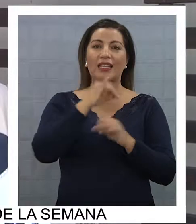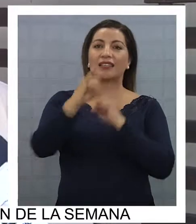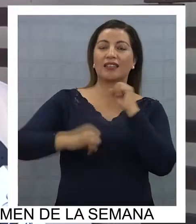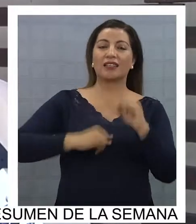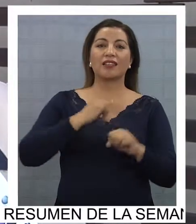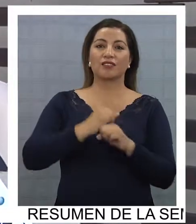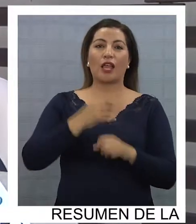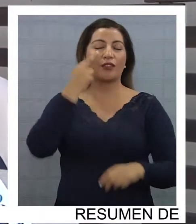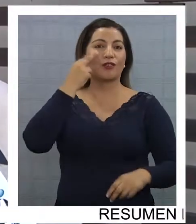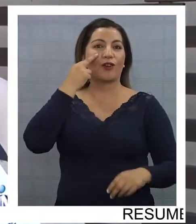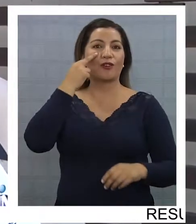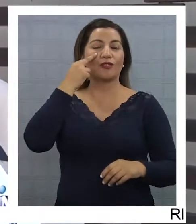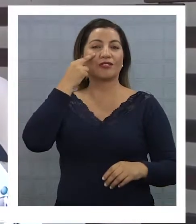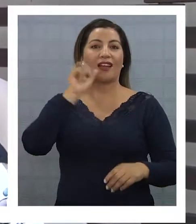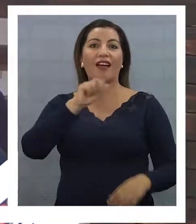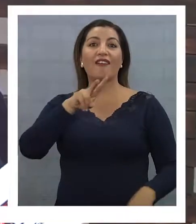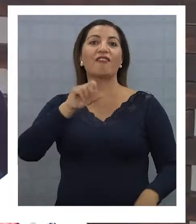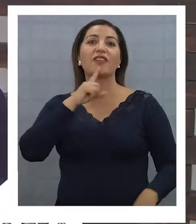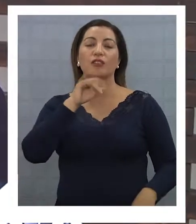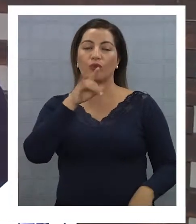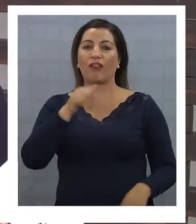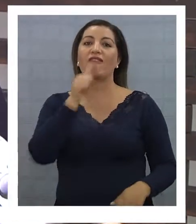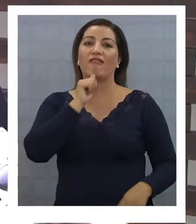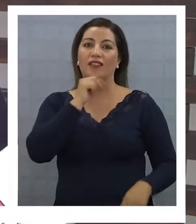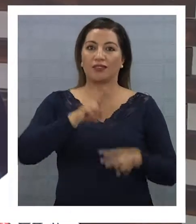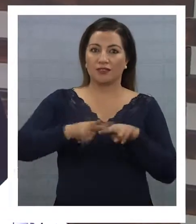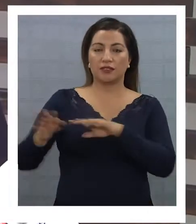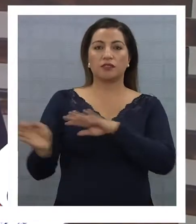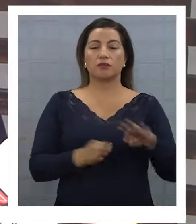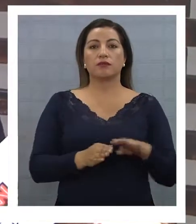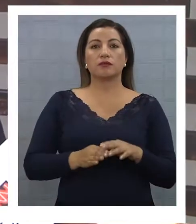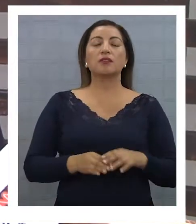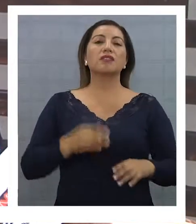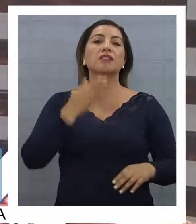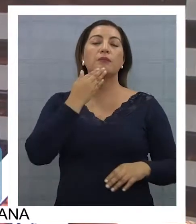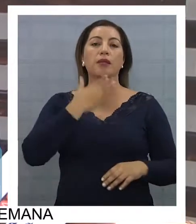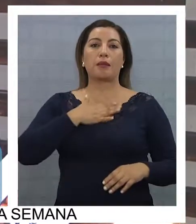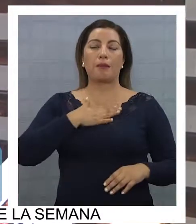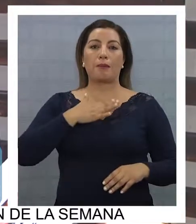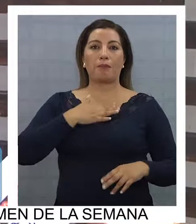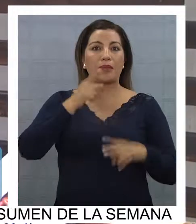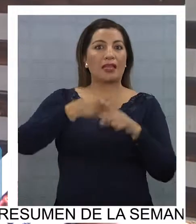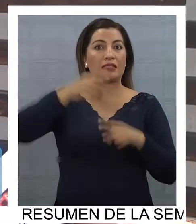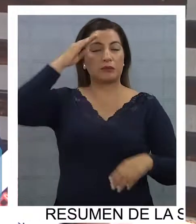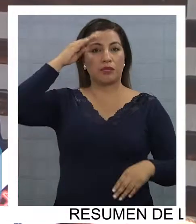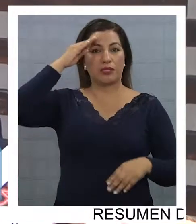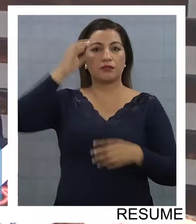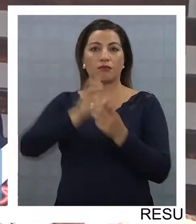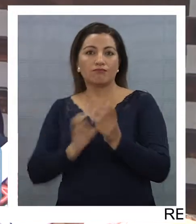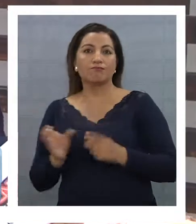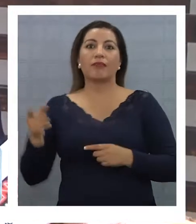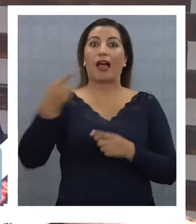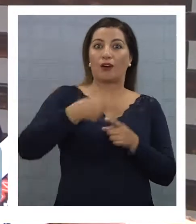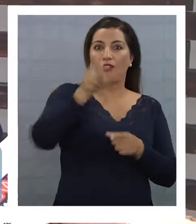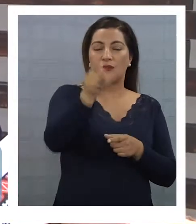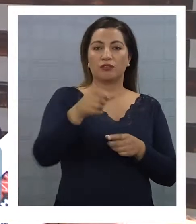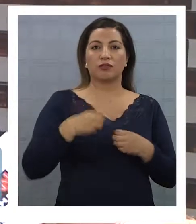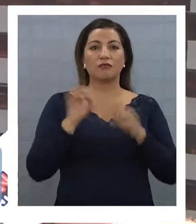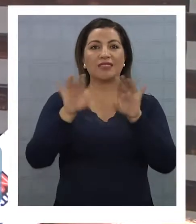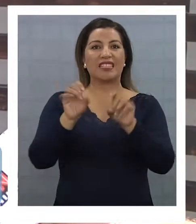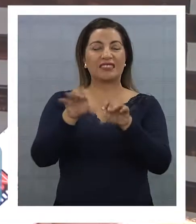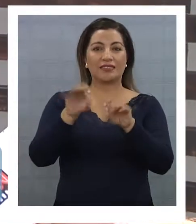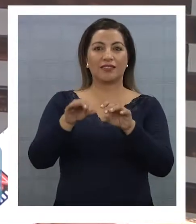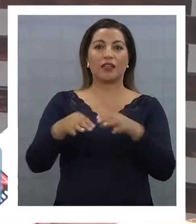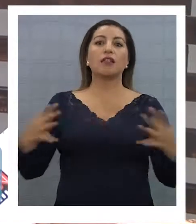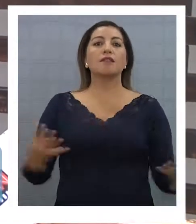en turismo de aventura, falta por hacer. Transferir algunas capacidades en materia de gestión de negocio, en materia de seguridad y en materia de redes